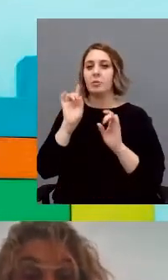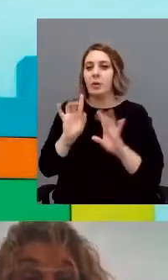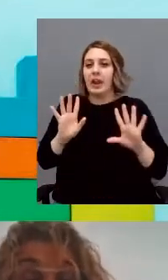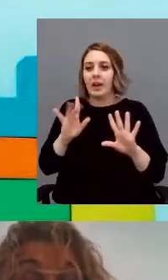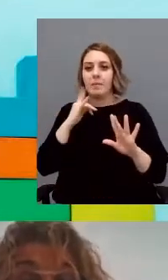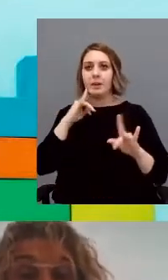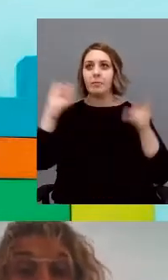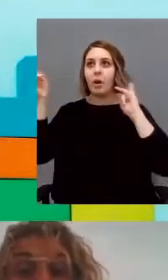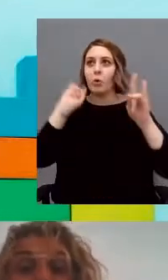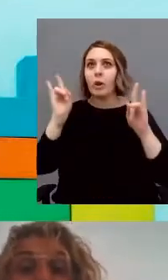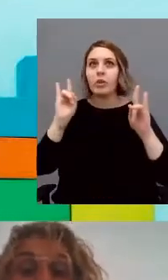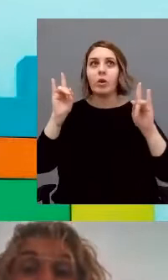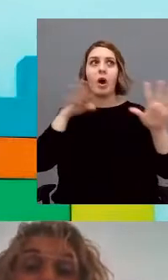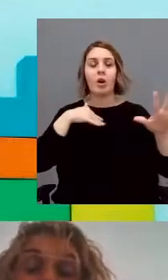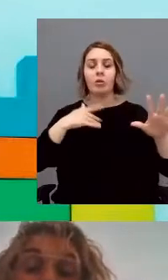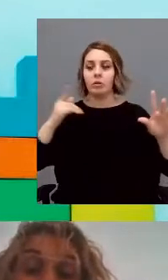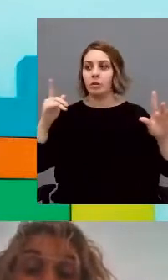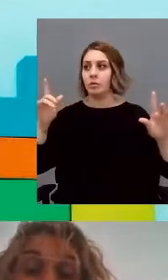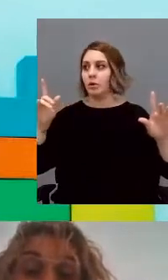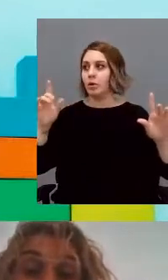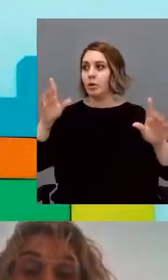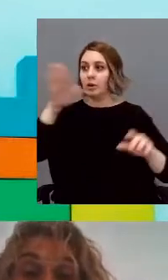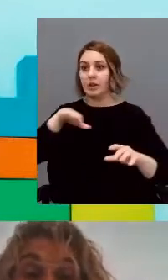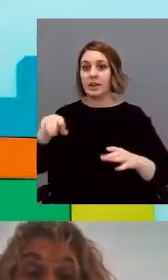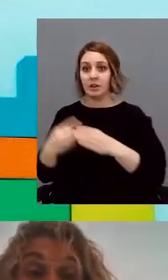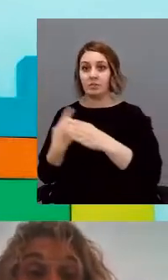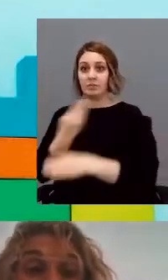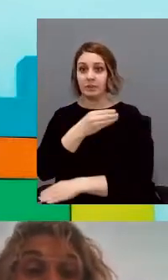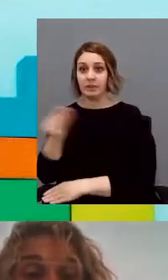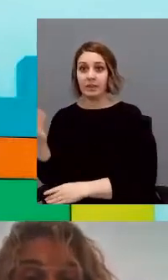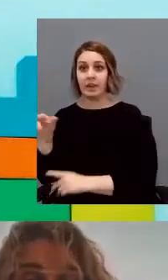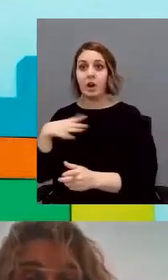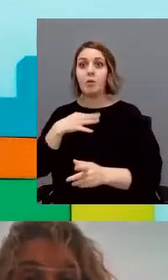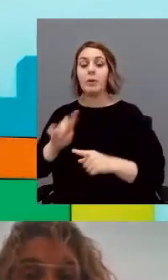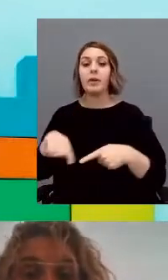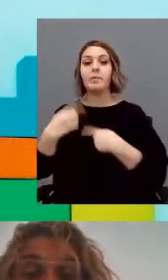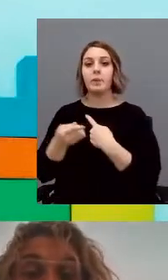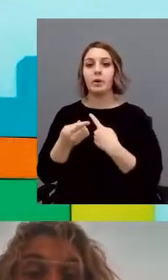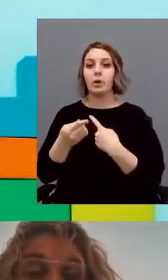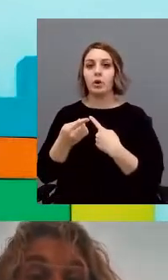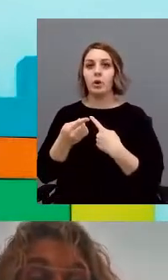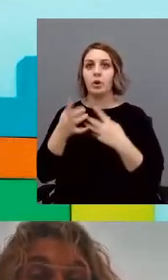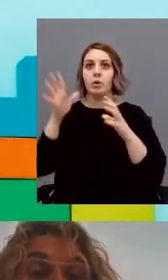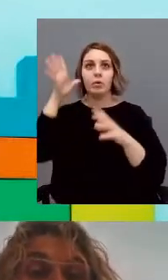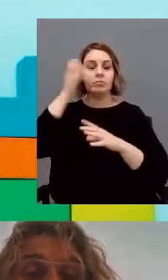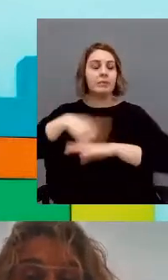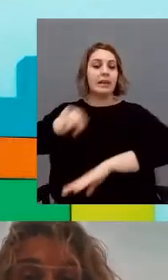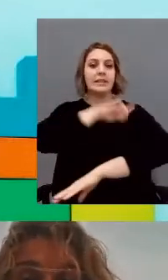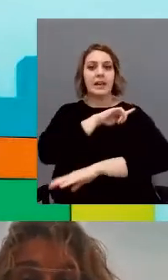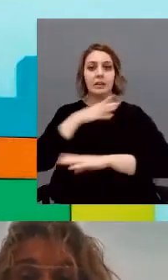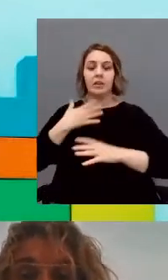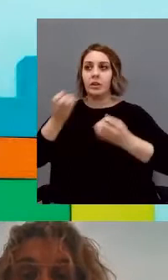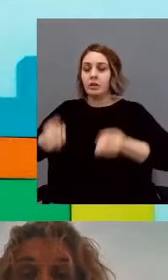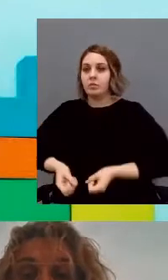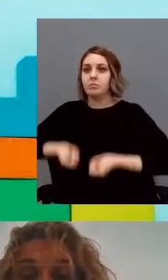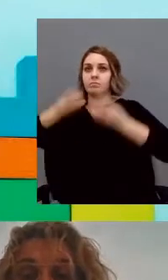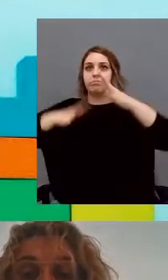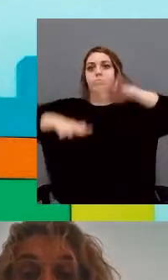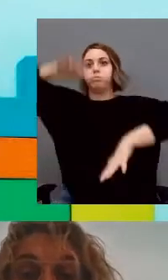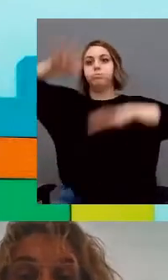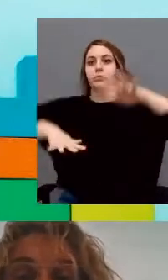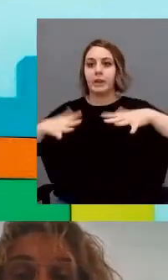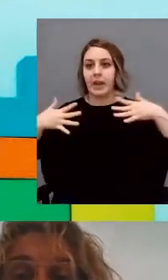recibiendo los niños y adolescentes con TEA pueden producir una sobrecarga y, como tal, mostrar una